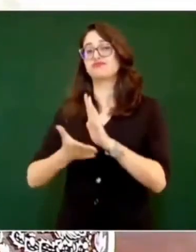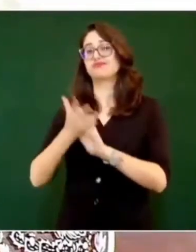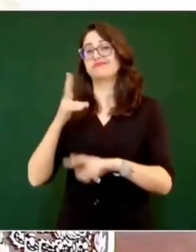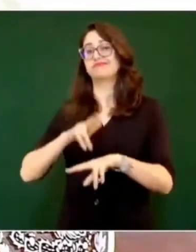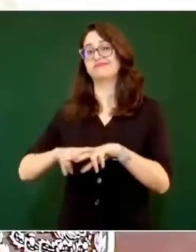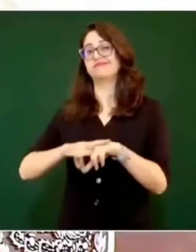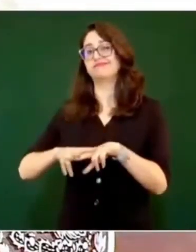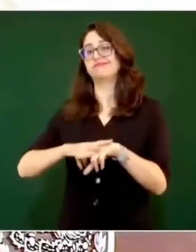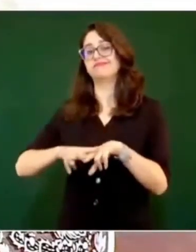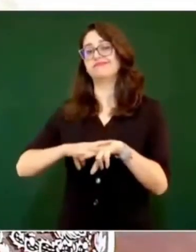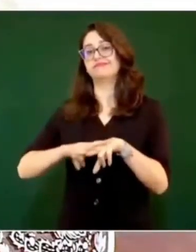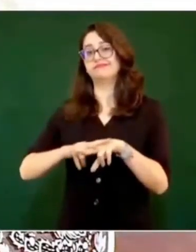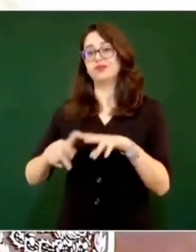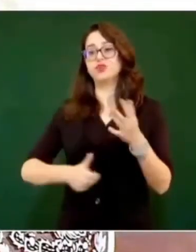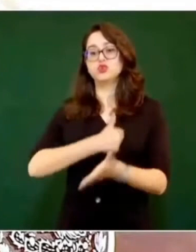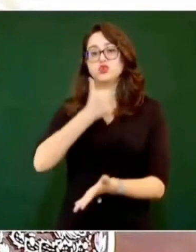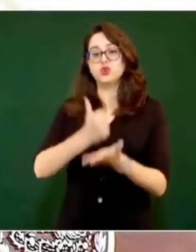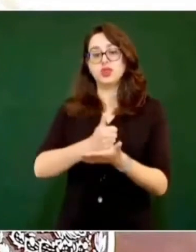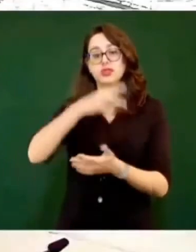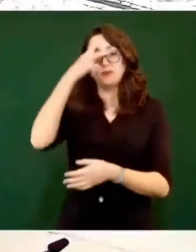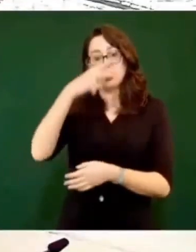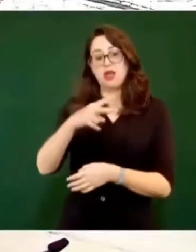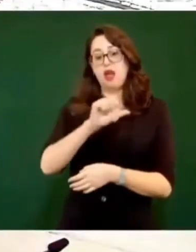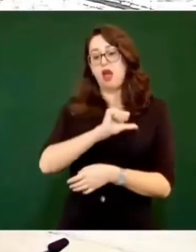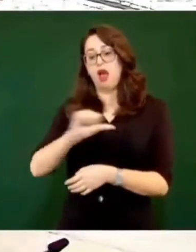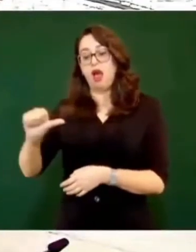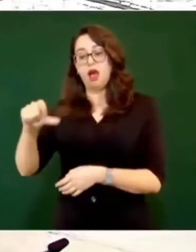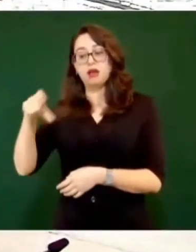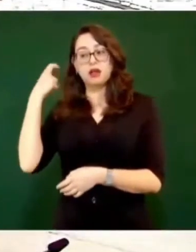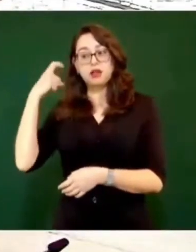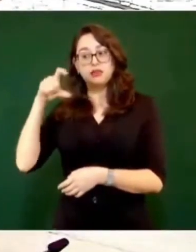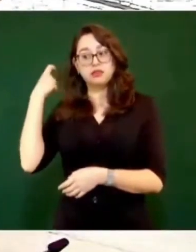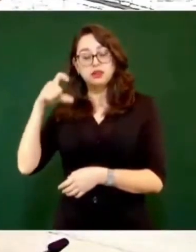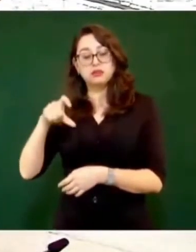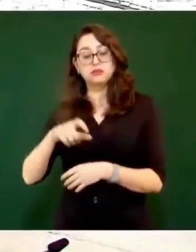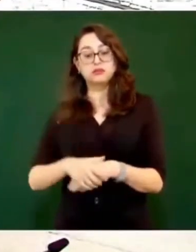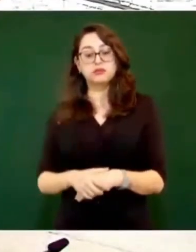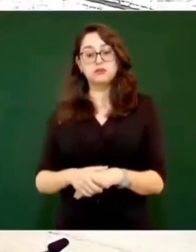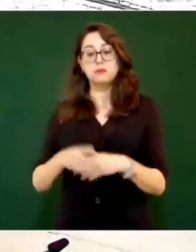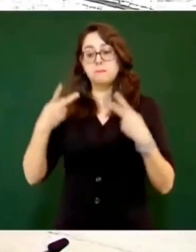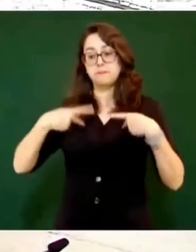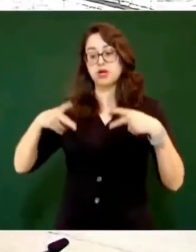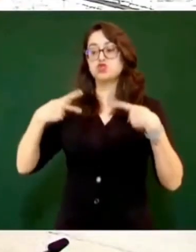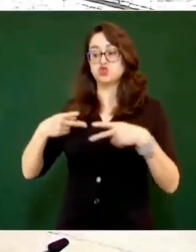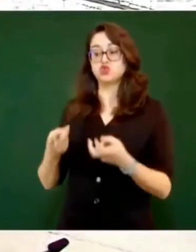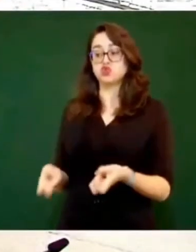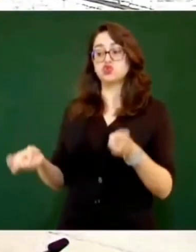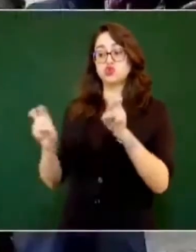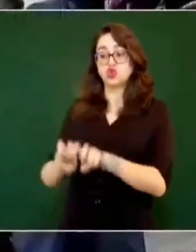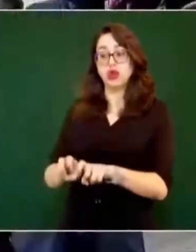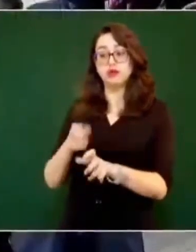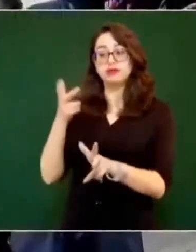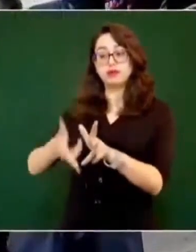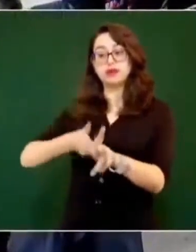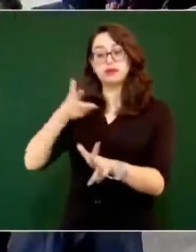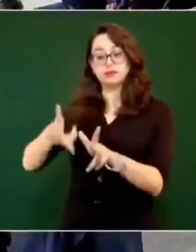tiene